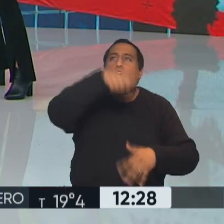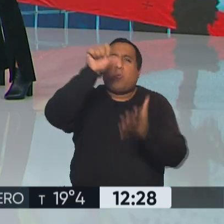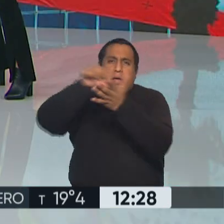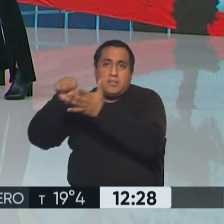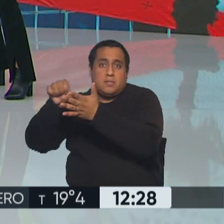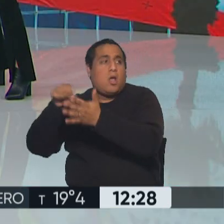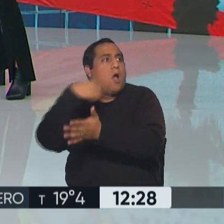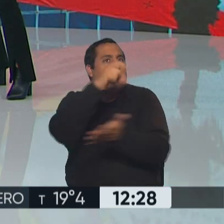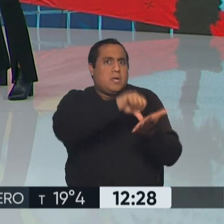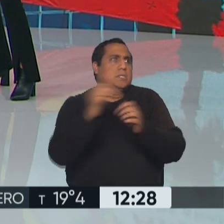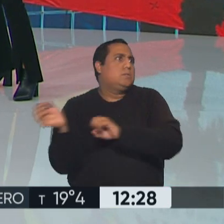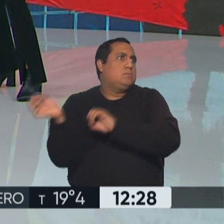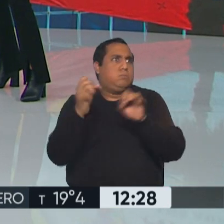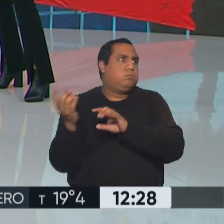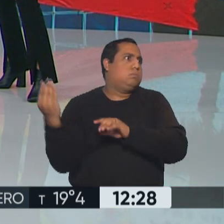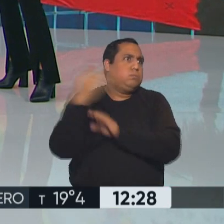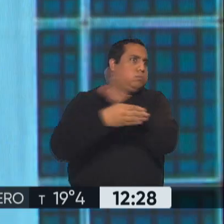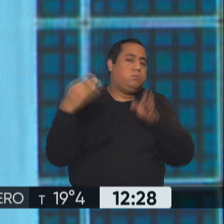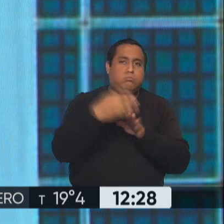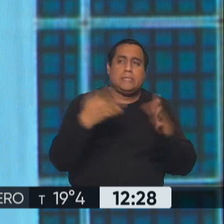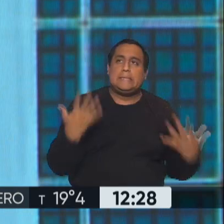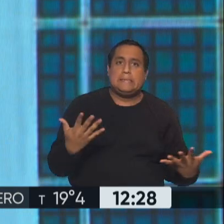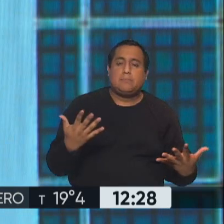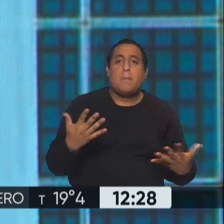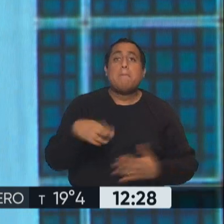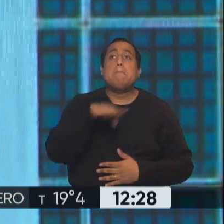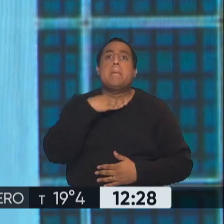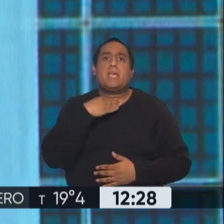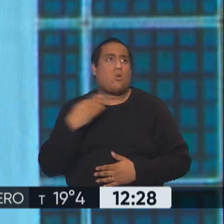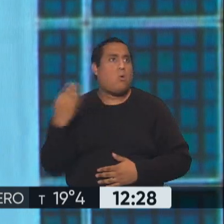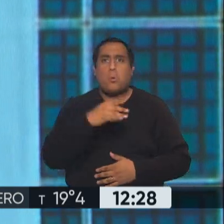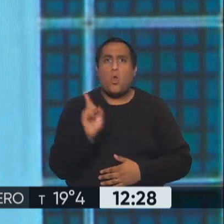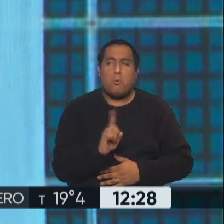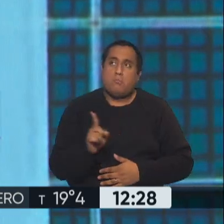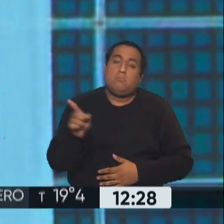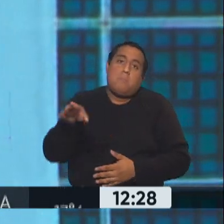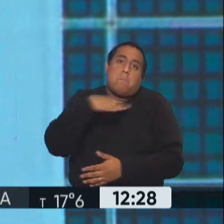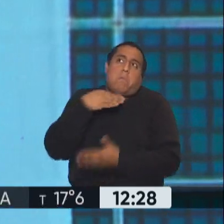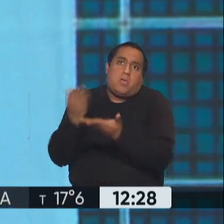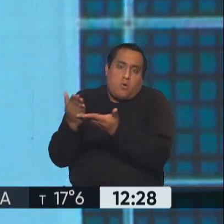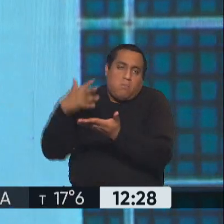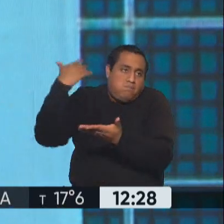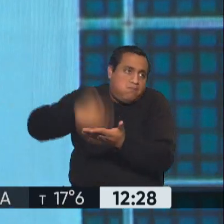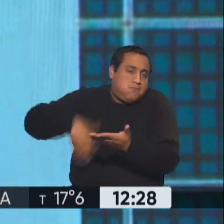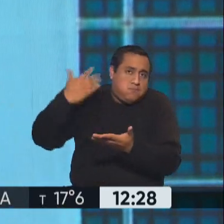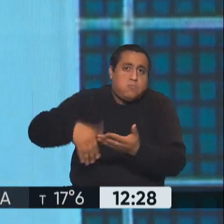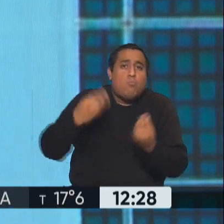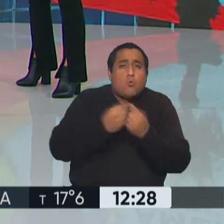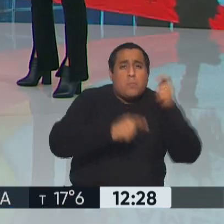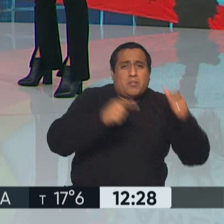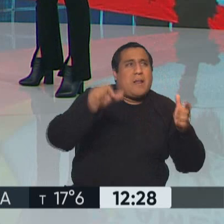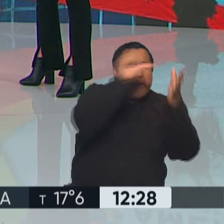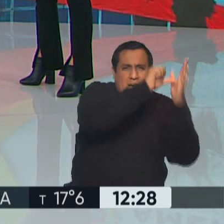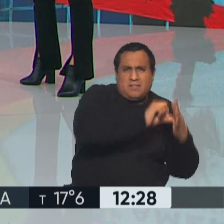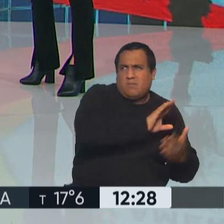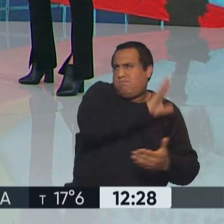y no va a estar México. Y México es el país por excelencia, el país tapón, como se dice, el que recibe todos los